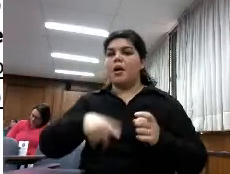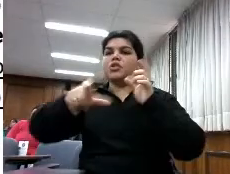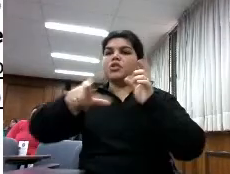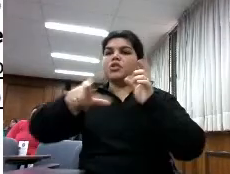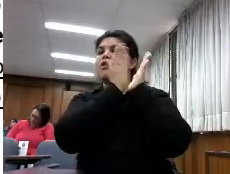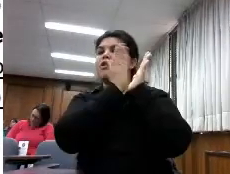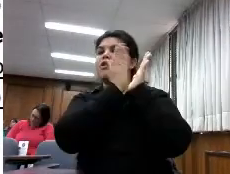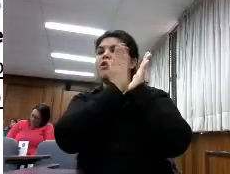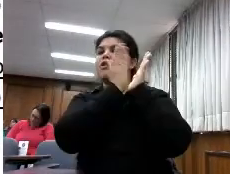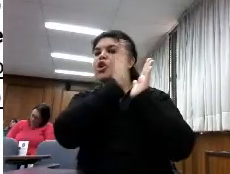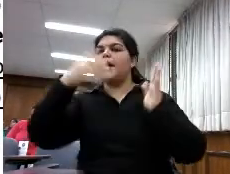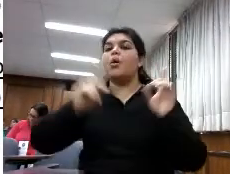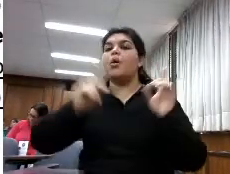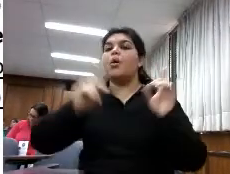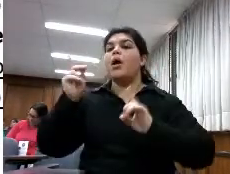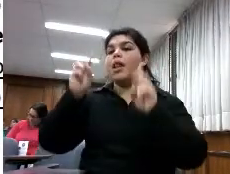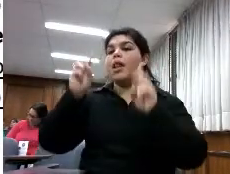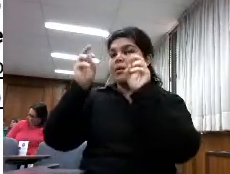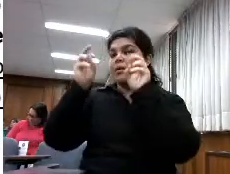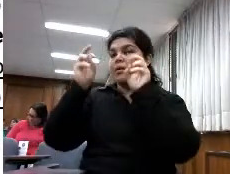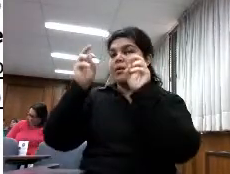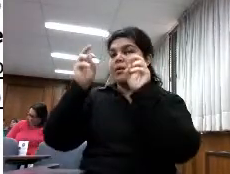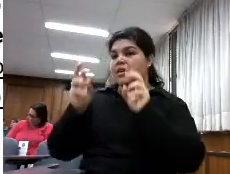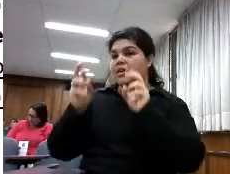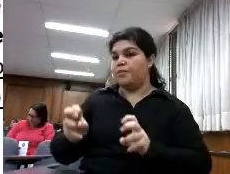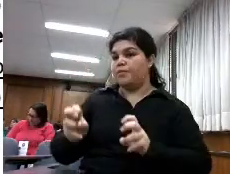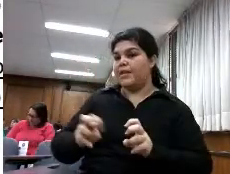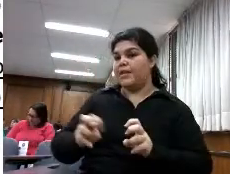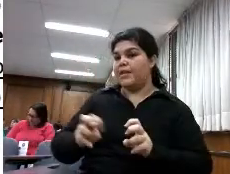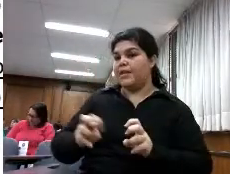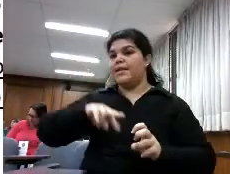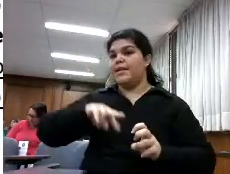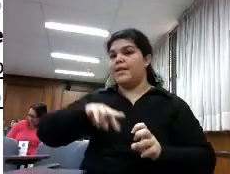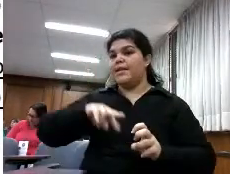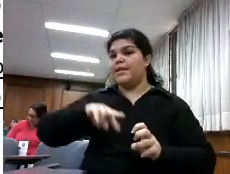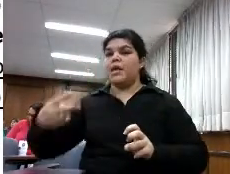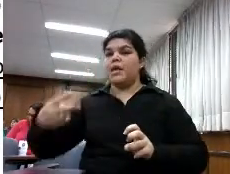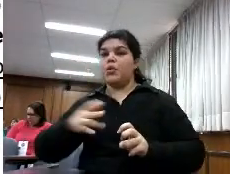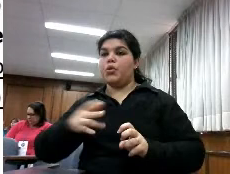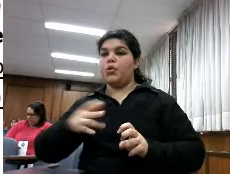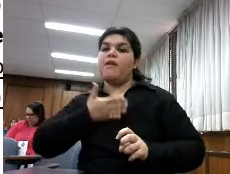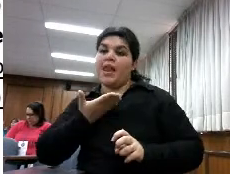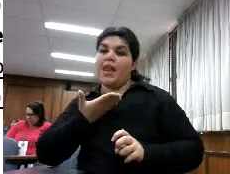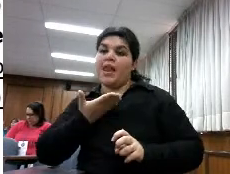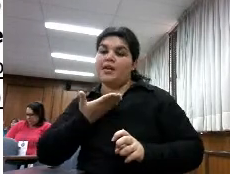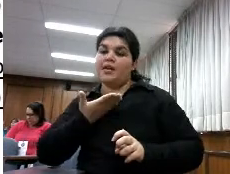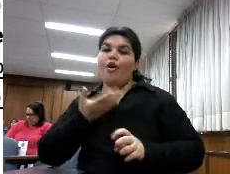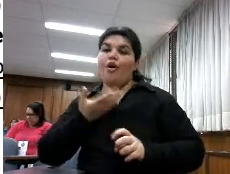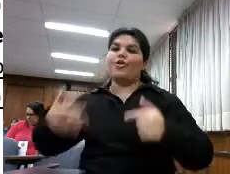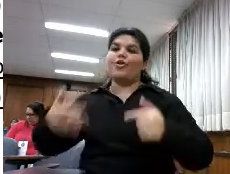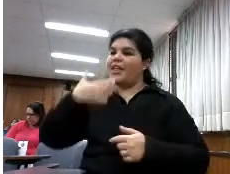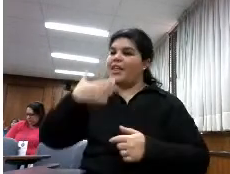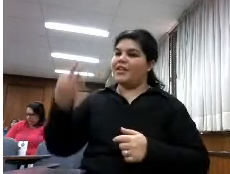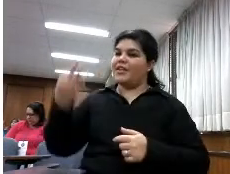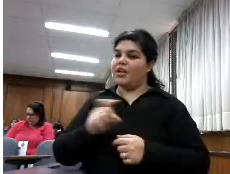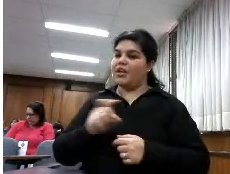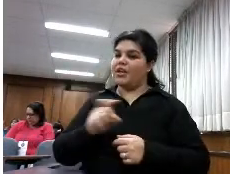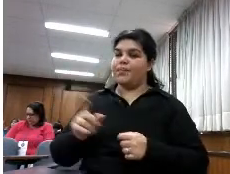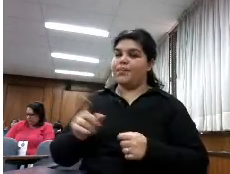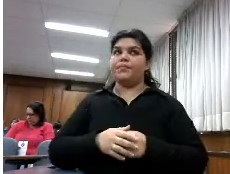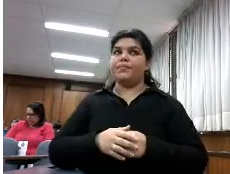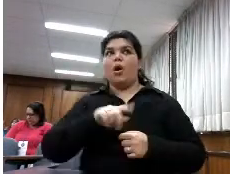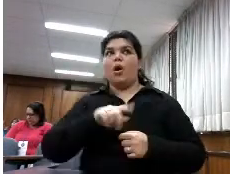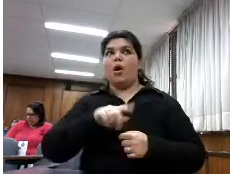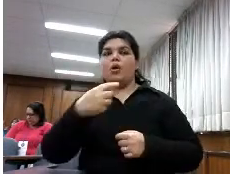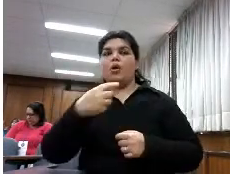contenidos de investigación y en segundo lugar las novelas o la literatura de ficción ¿consideras que los próximos años la circulación de libros